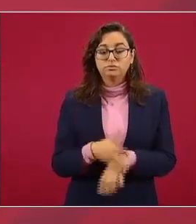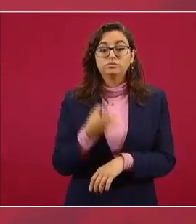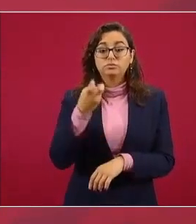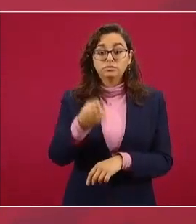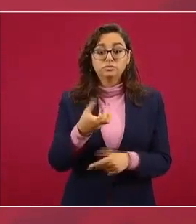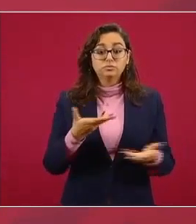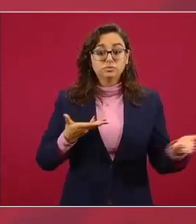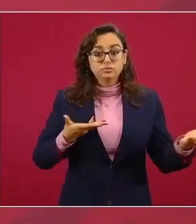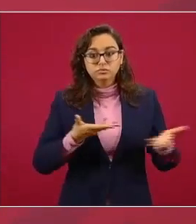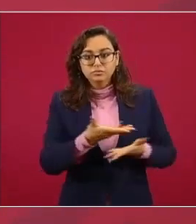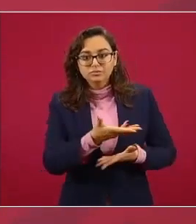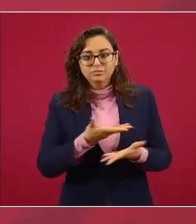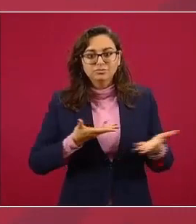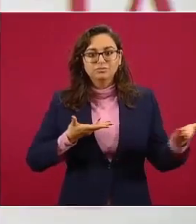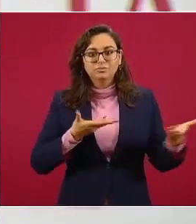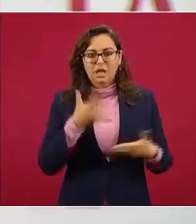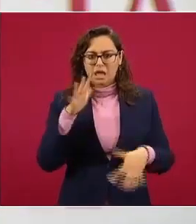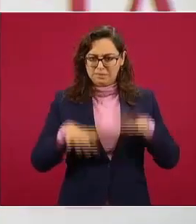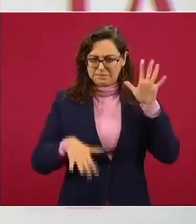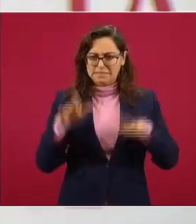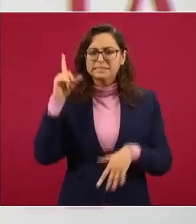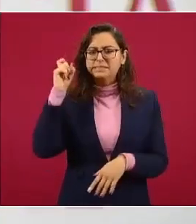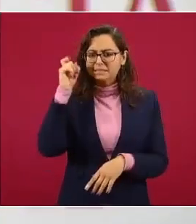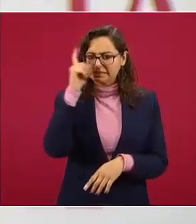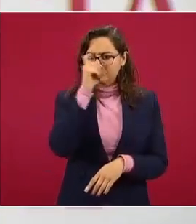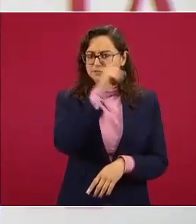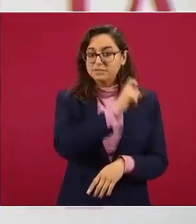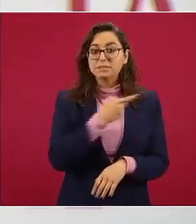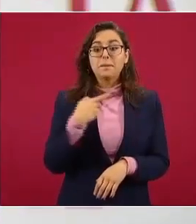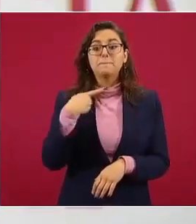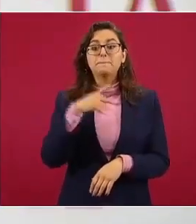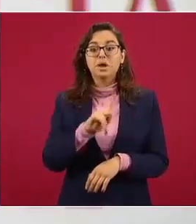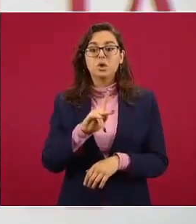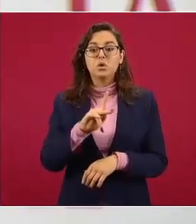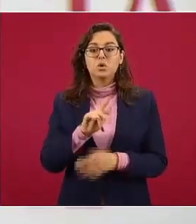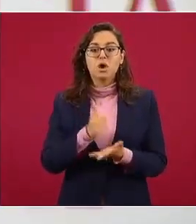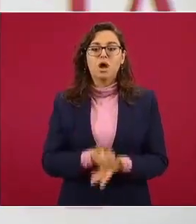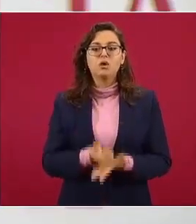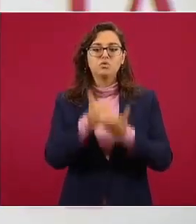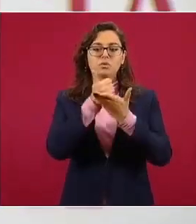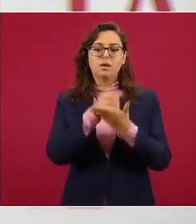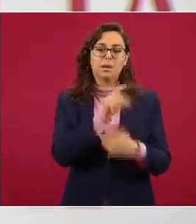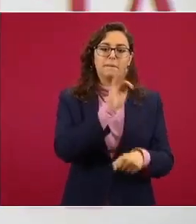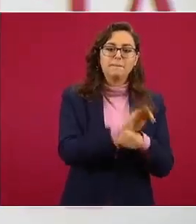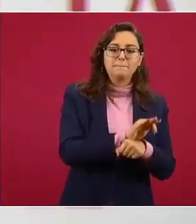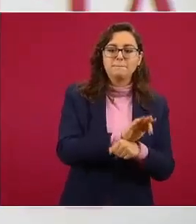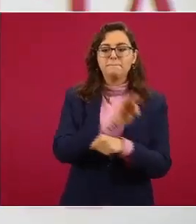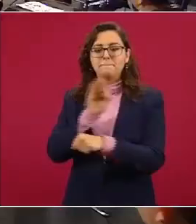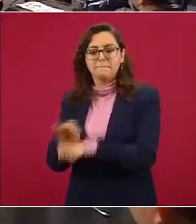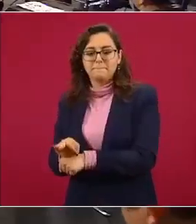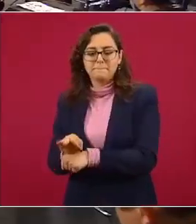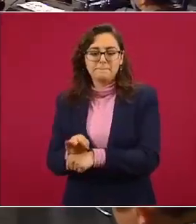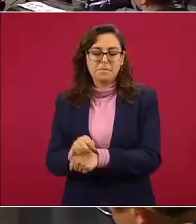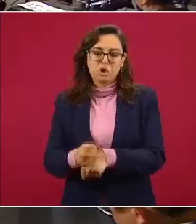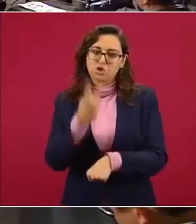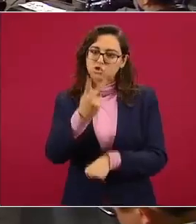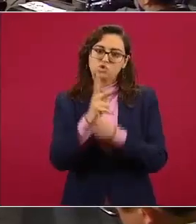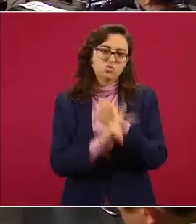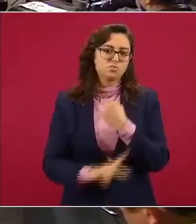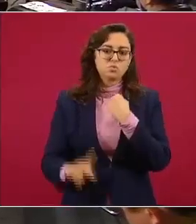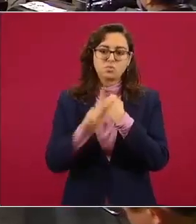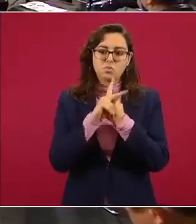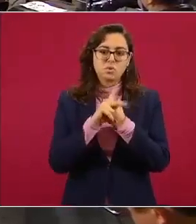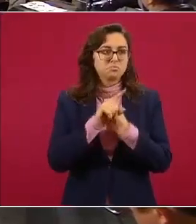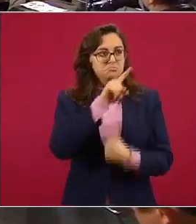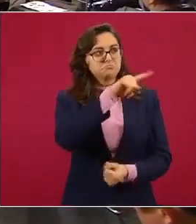que a veces es tensa pero que conviene a los ciudadanos de los dos países y tomó una decisión y esa decisión la